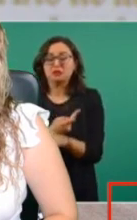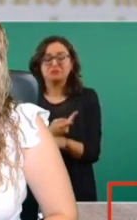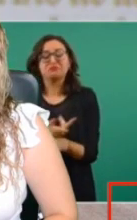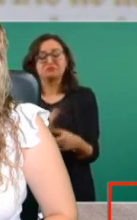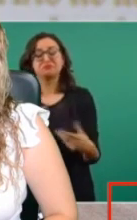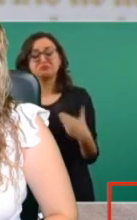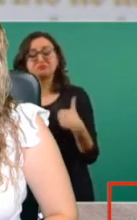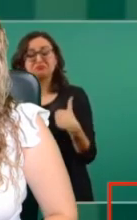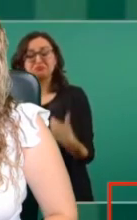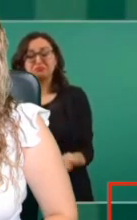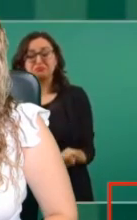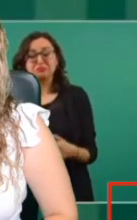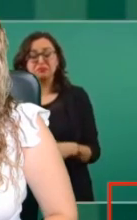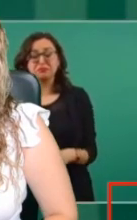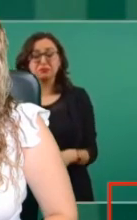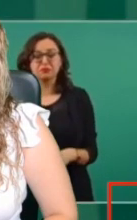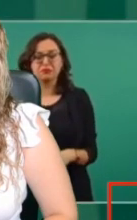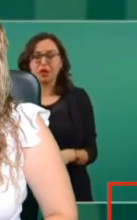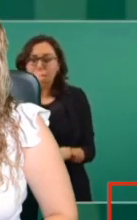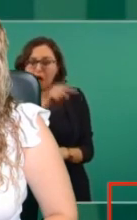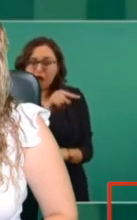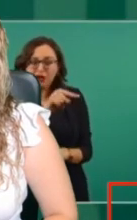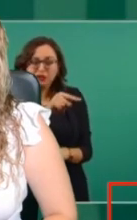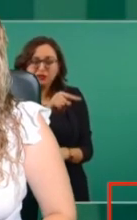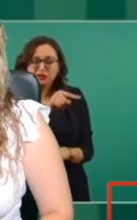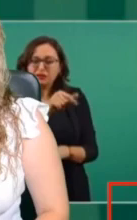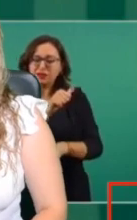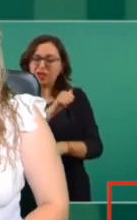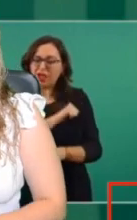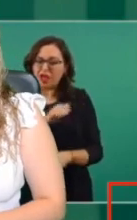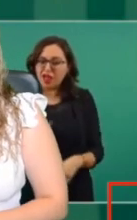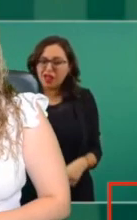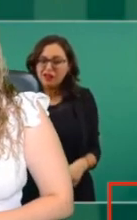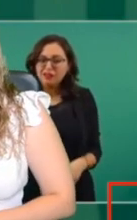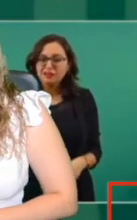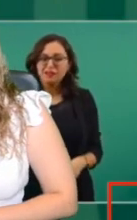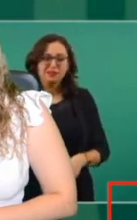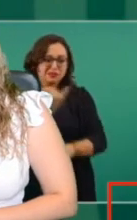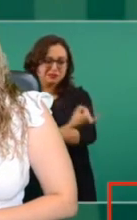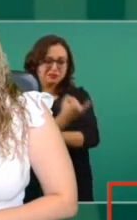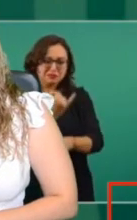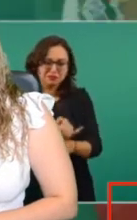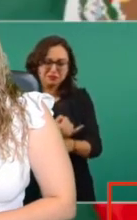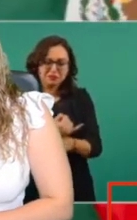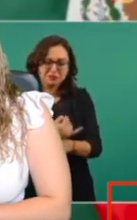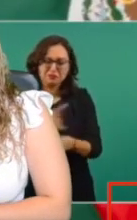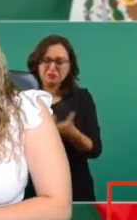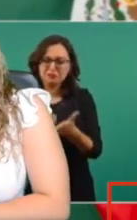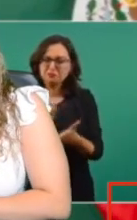y ahí no impacta